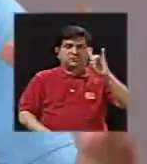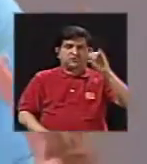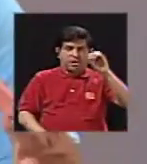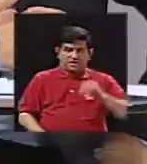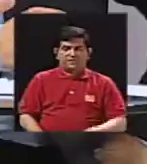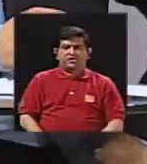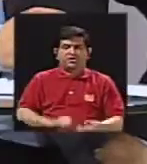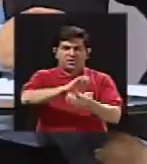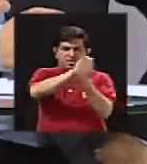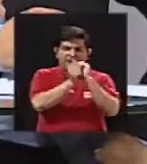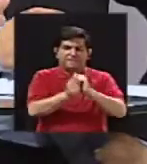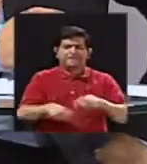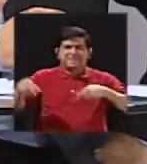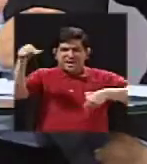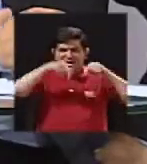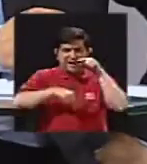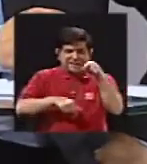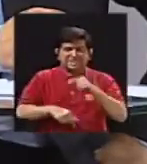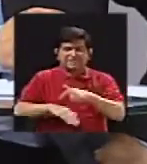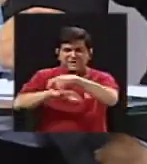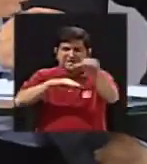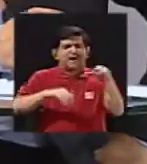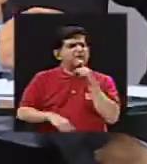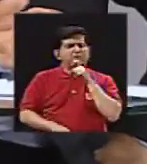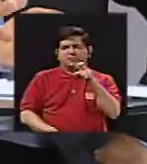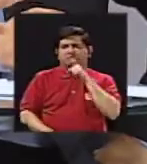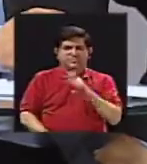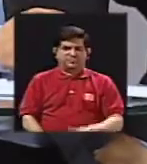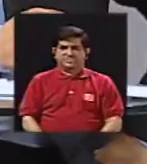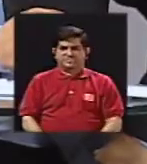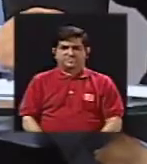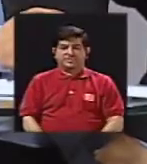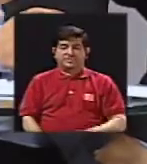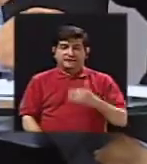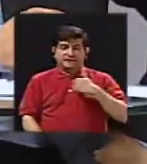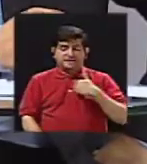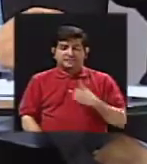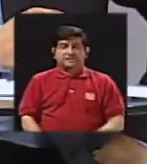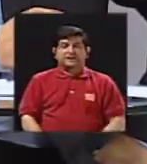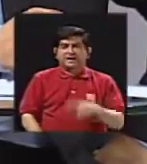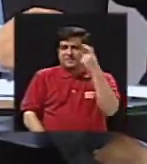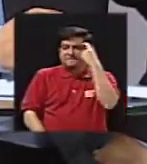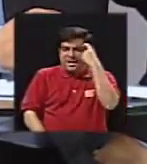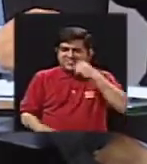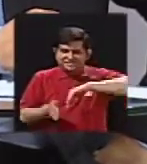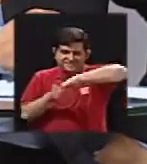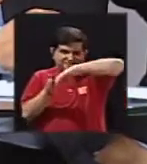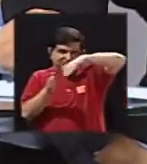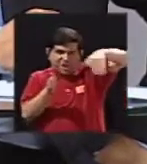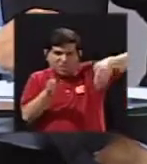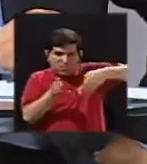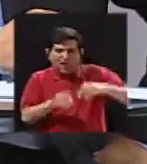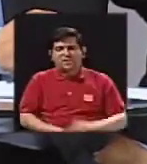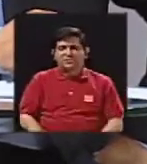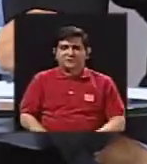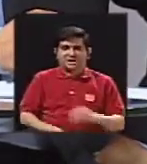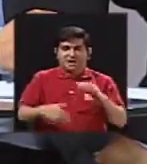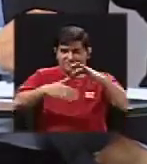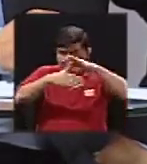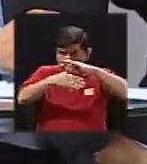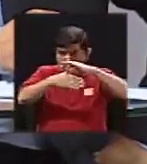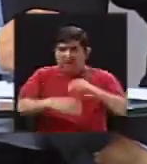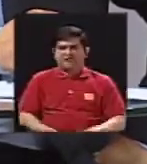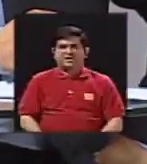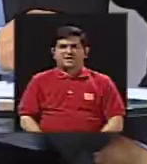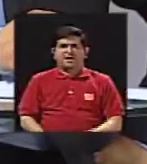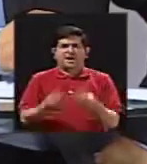cambiarle la química a un lago tan grande es difícil. Por ejemplo, si tenemos una olla de, por ejemplo, vamos a hacer una olla de carne, le tenemos que